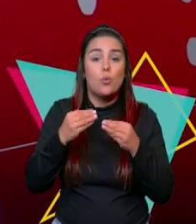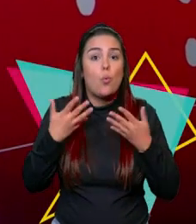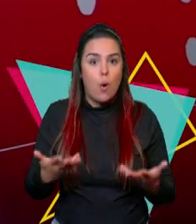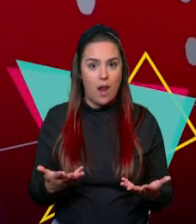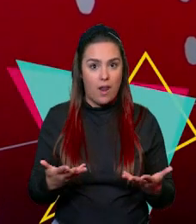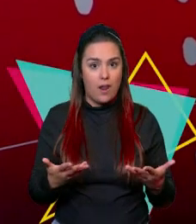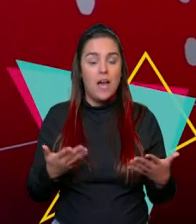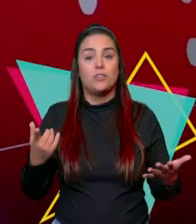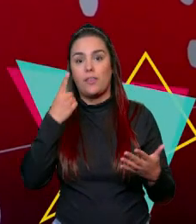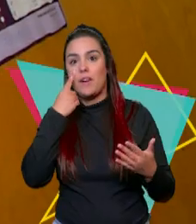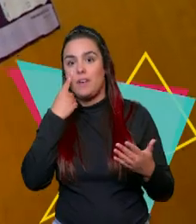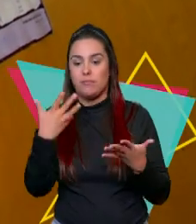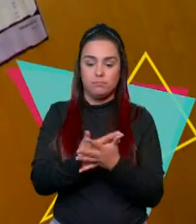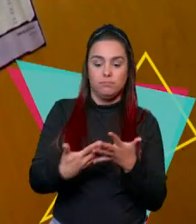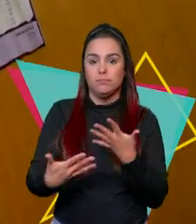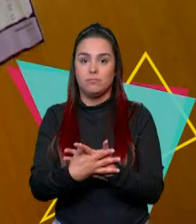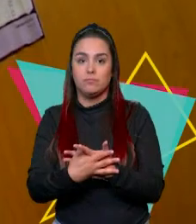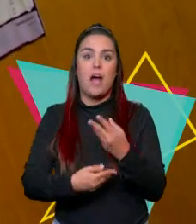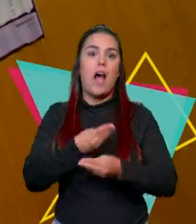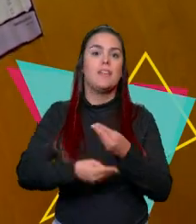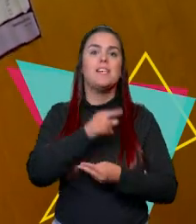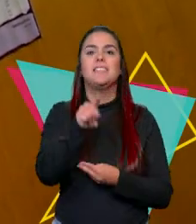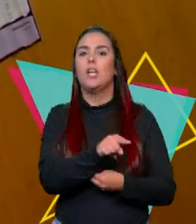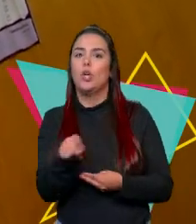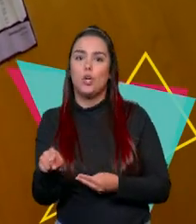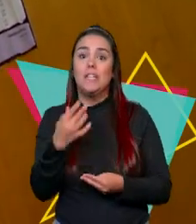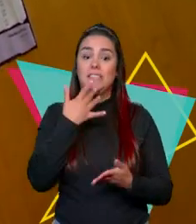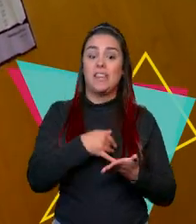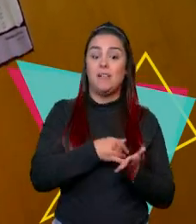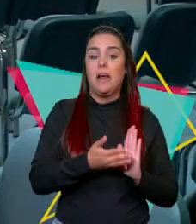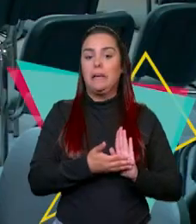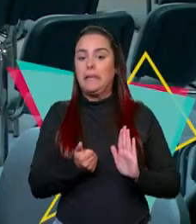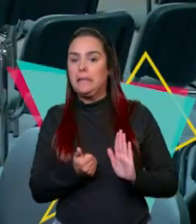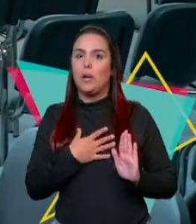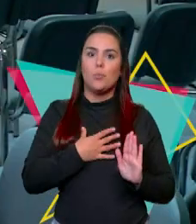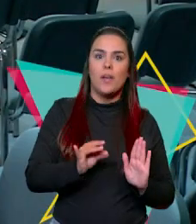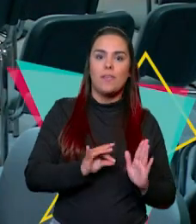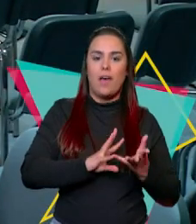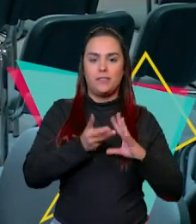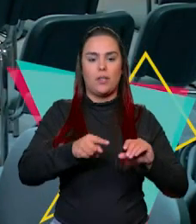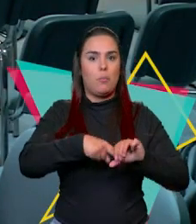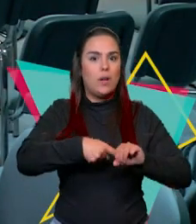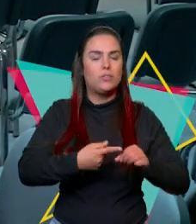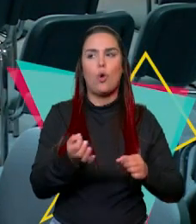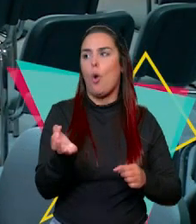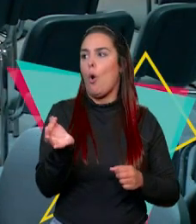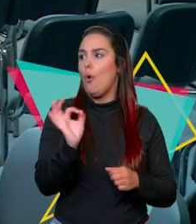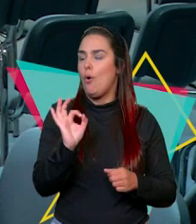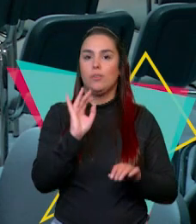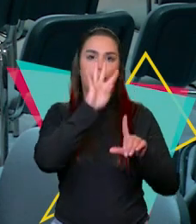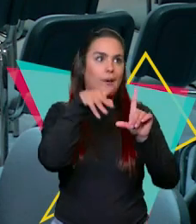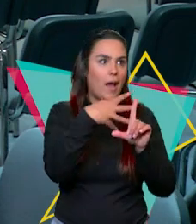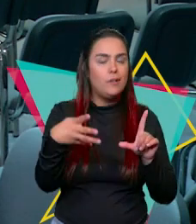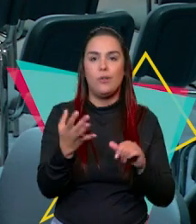debilidades y ver si esas fortalezas encajan con lo que pueden hacer y si alguna debilidad se puede mitigar adaptando puestos o